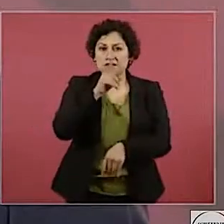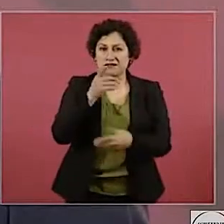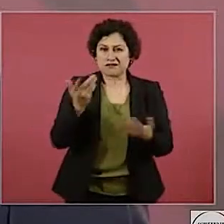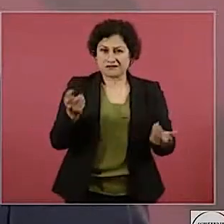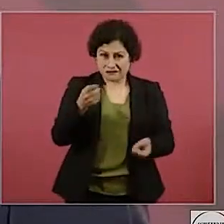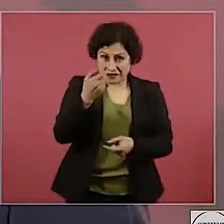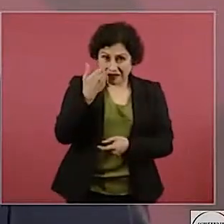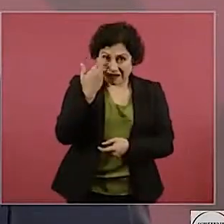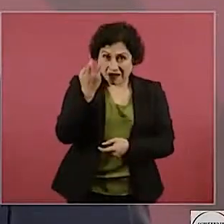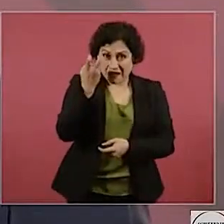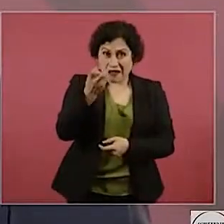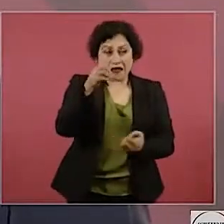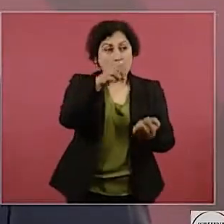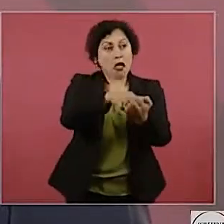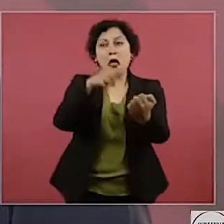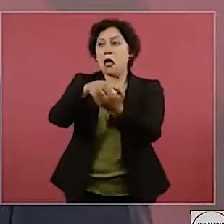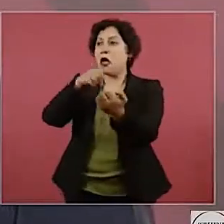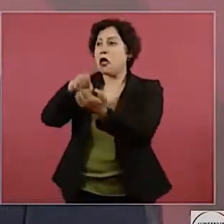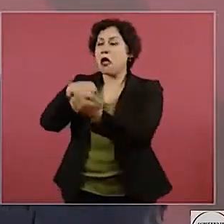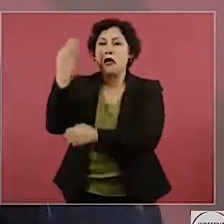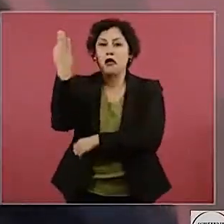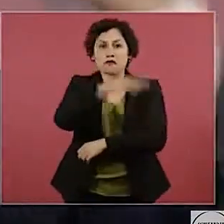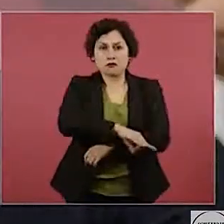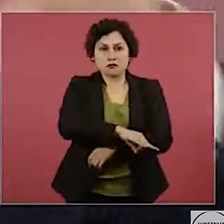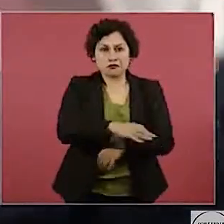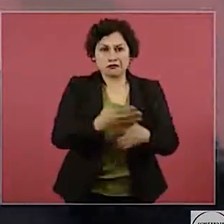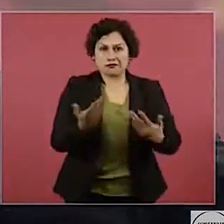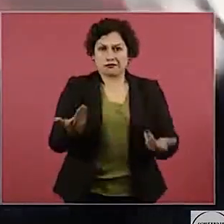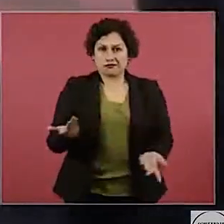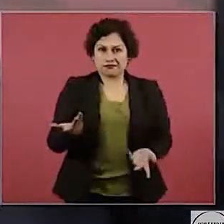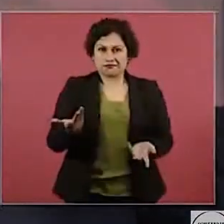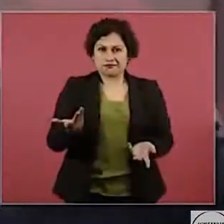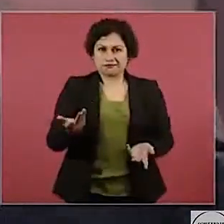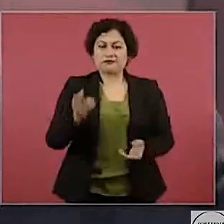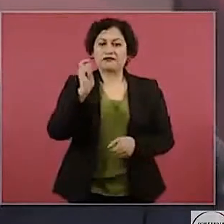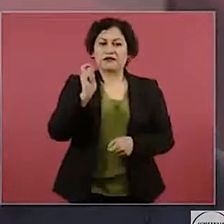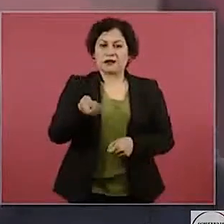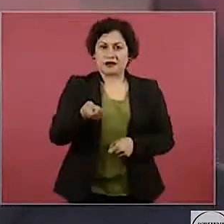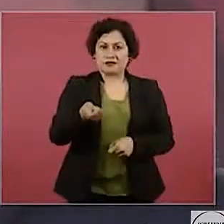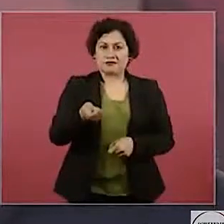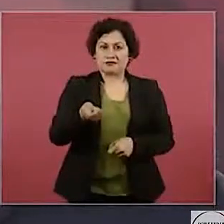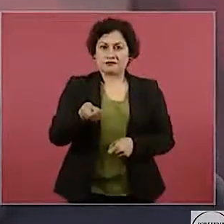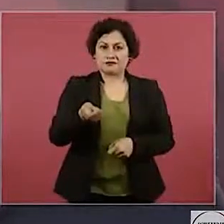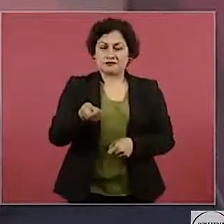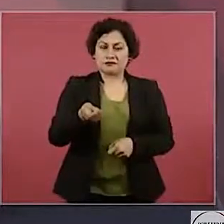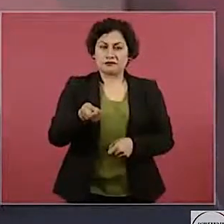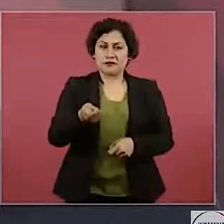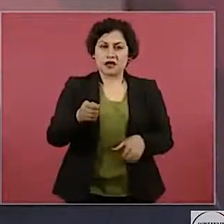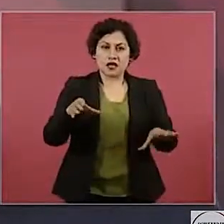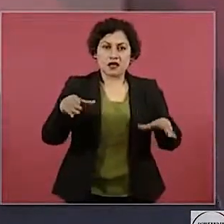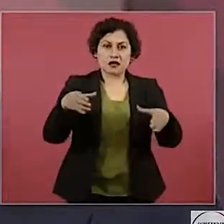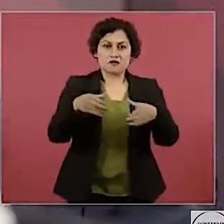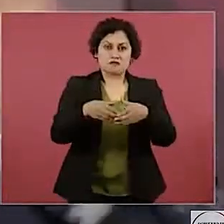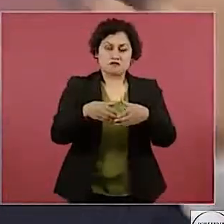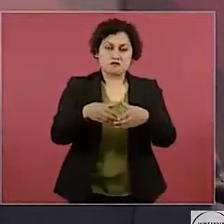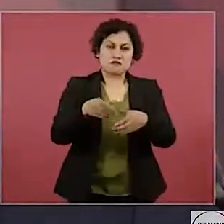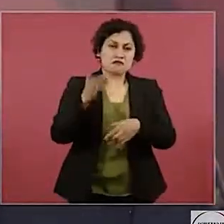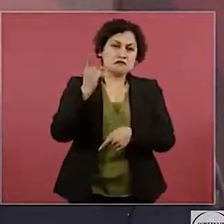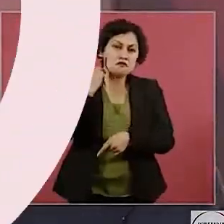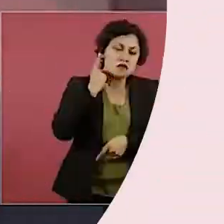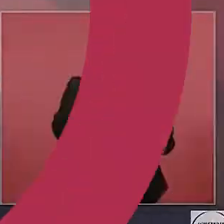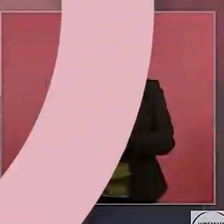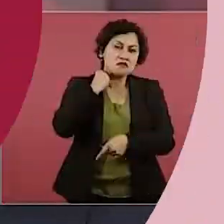que el poder de los poderes sea la oligarquía, toda una